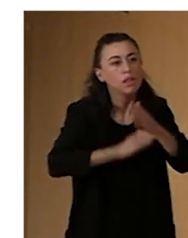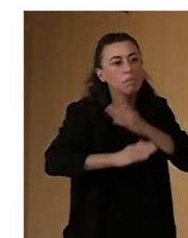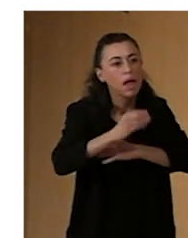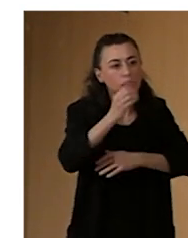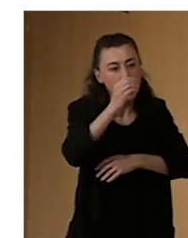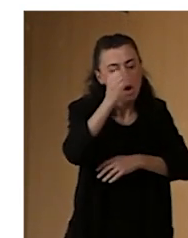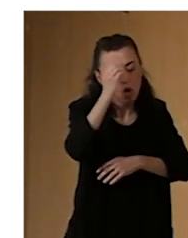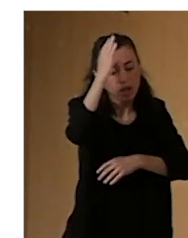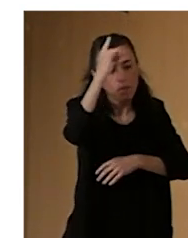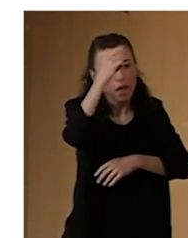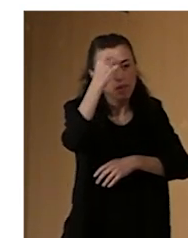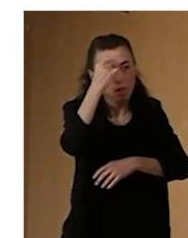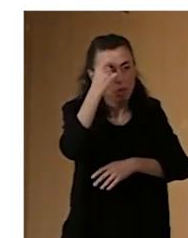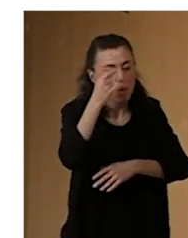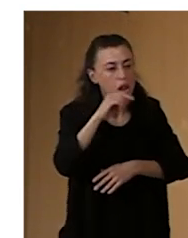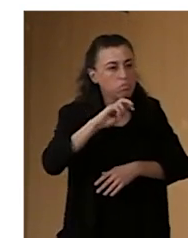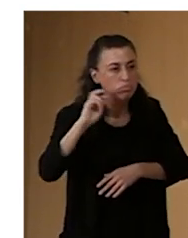intelectual, etcétera, ¿no? Y, bueno,